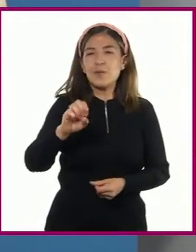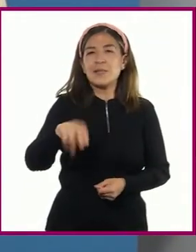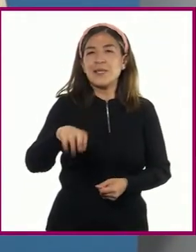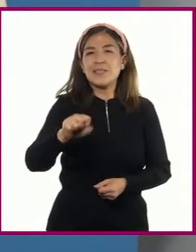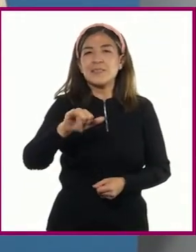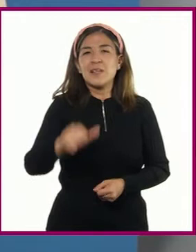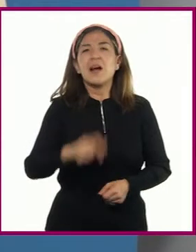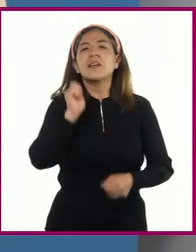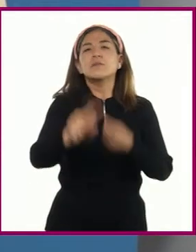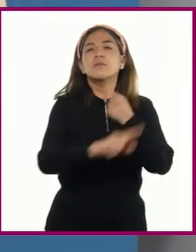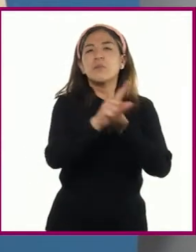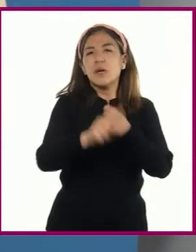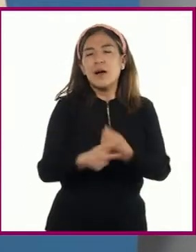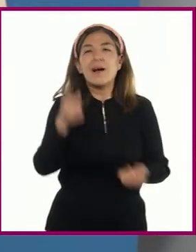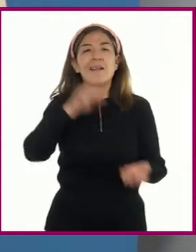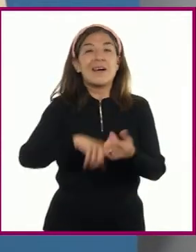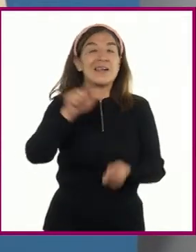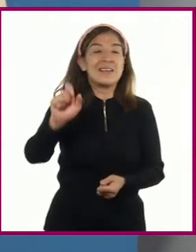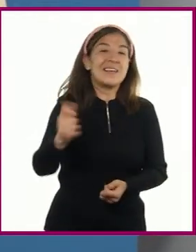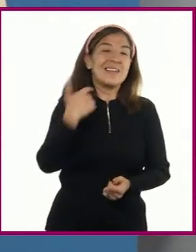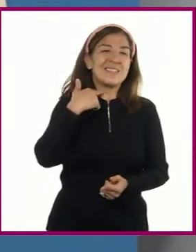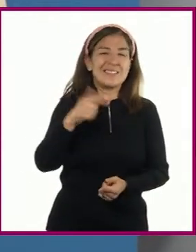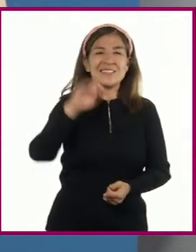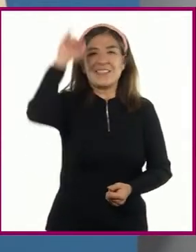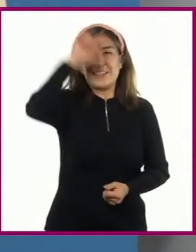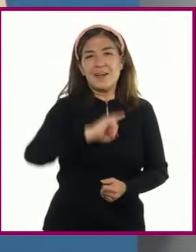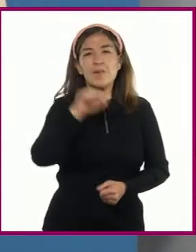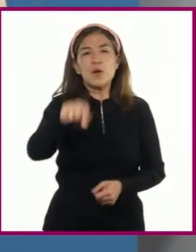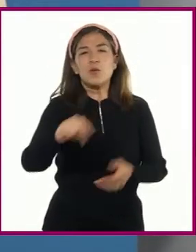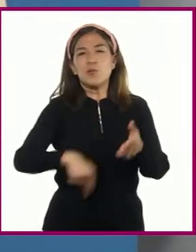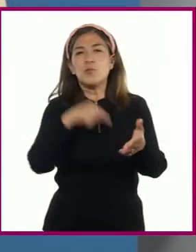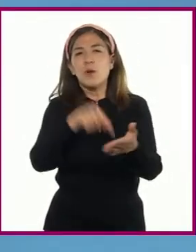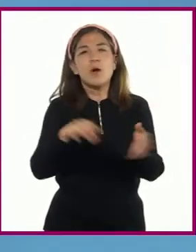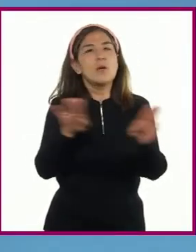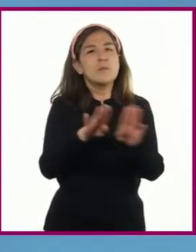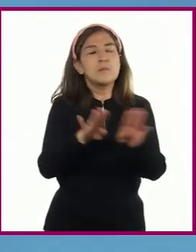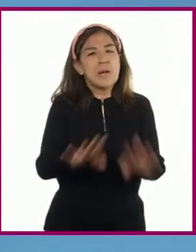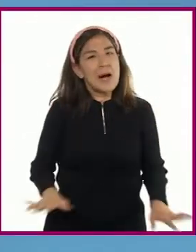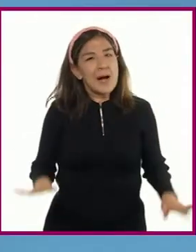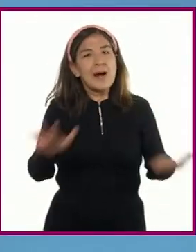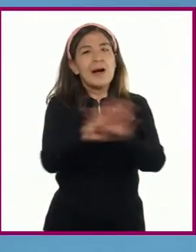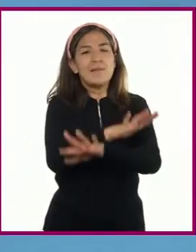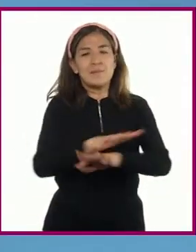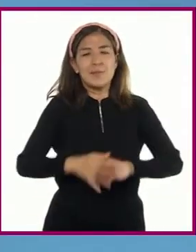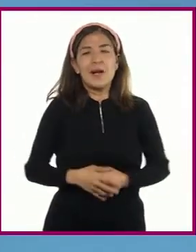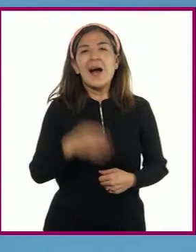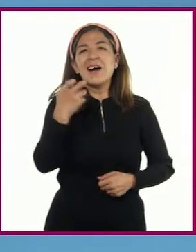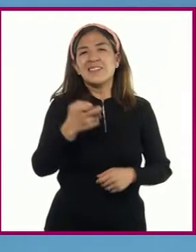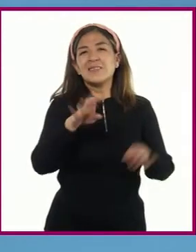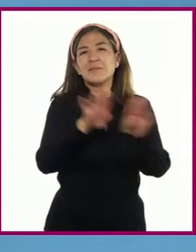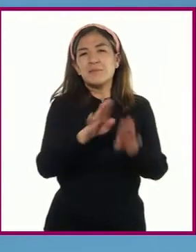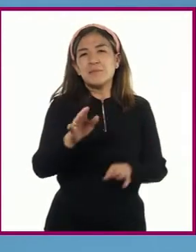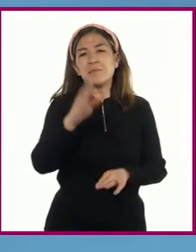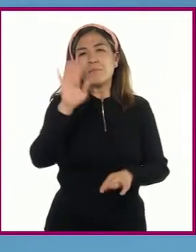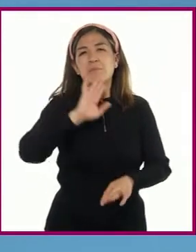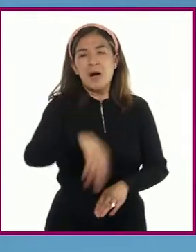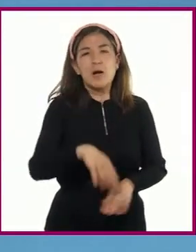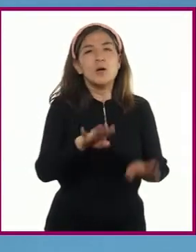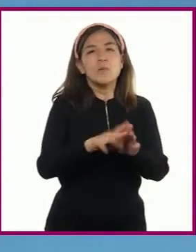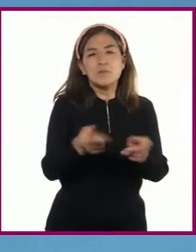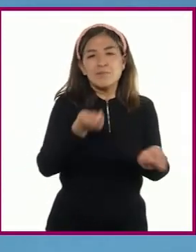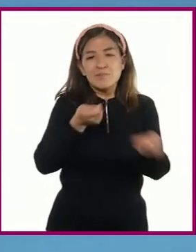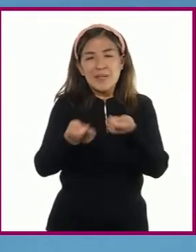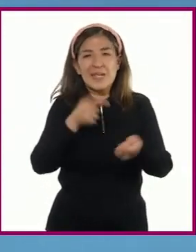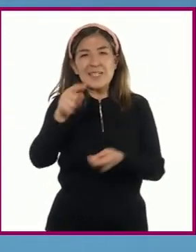ejemplo de cómo un exjefe de Estado puede marcar la diferencia. Con el apoyo de Iniciativa para el Manejo de